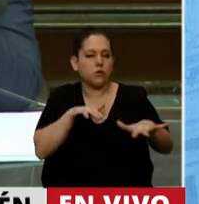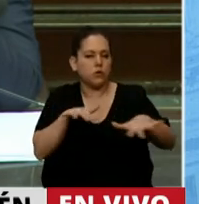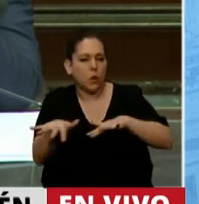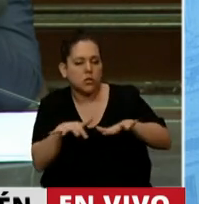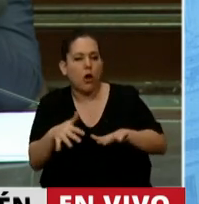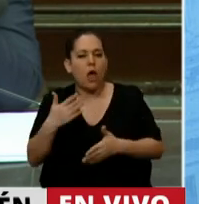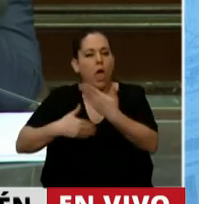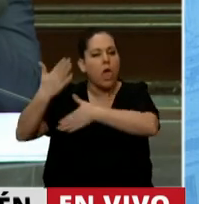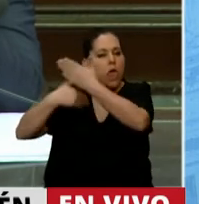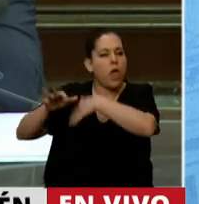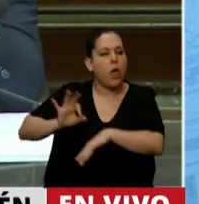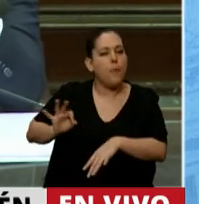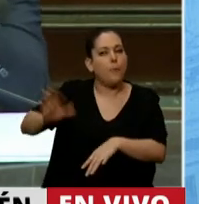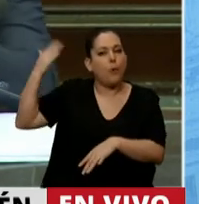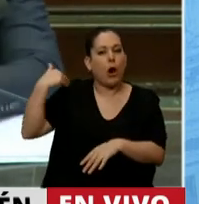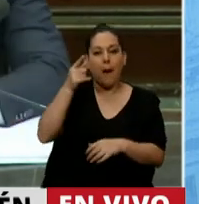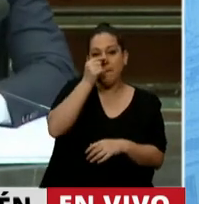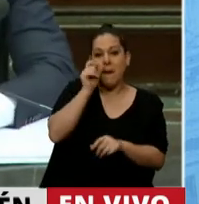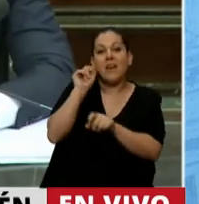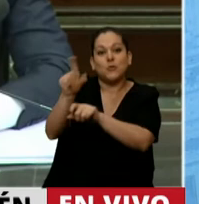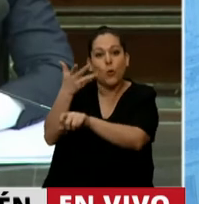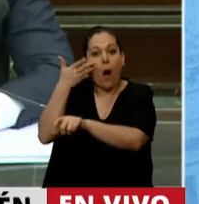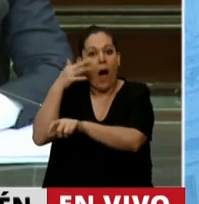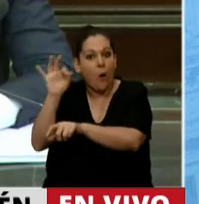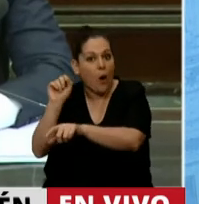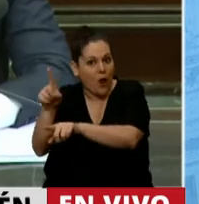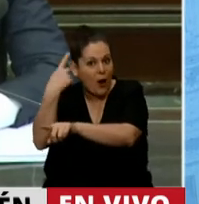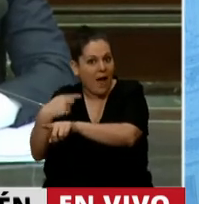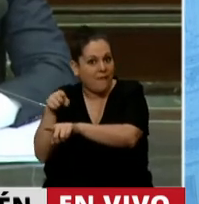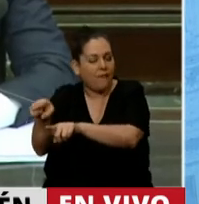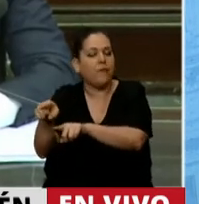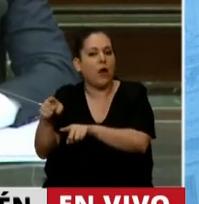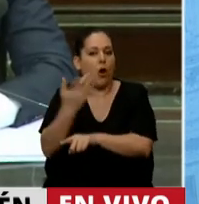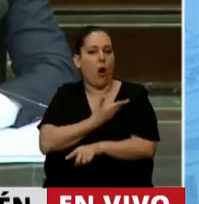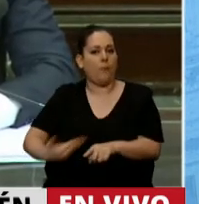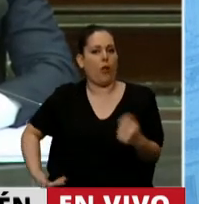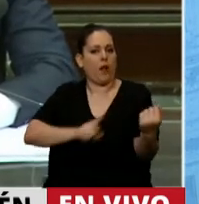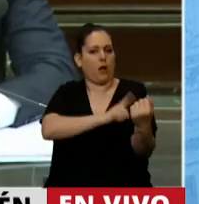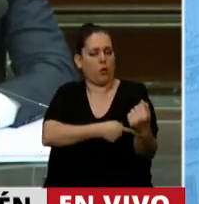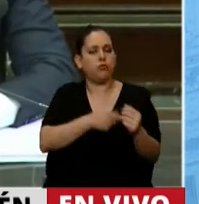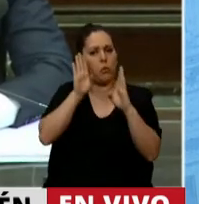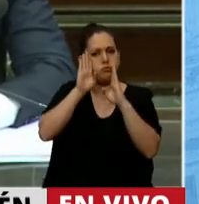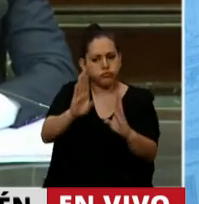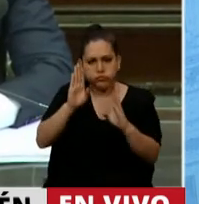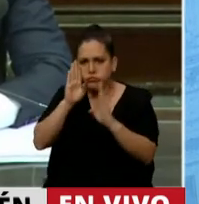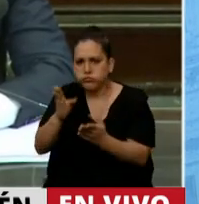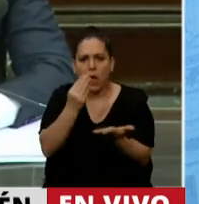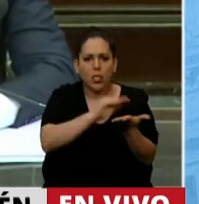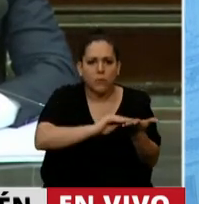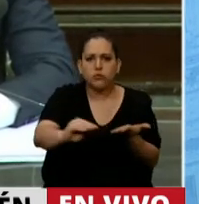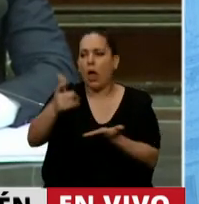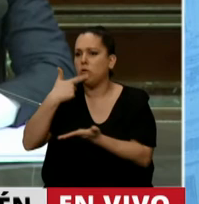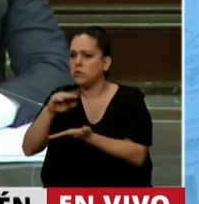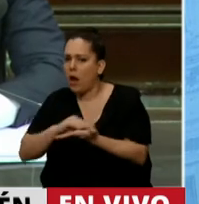tiempos, en esa época de mi padre y su abuelo Santiago, el Poder Ejecutivo escuchaba. Escuchaba a los diputados y